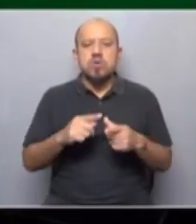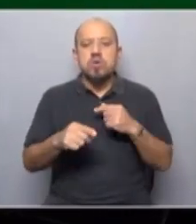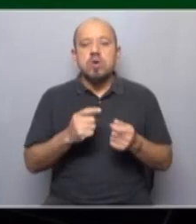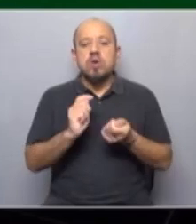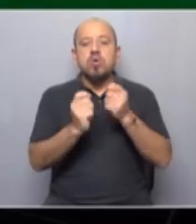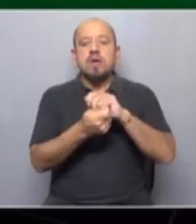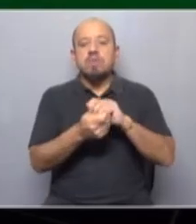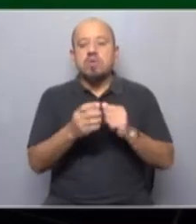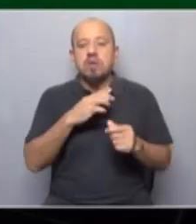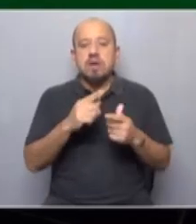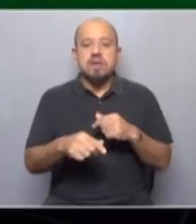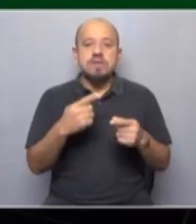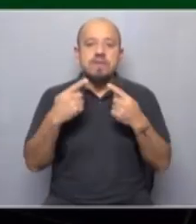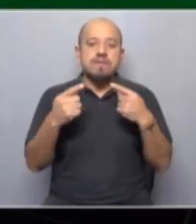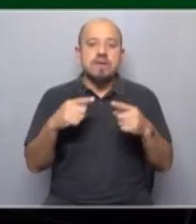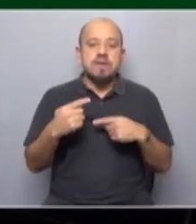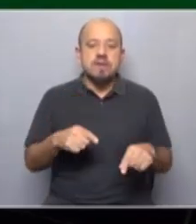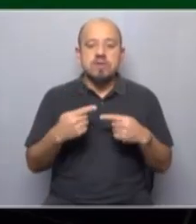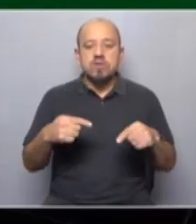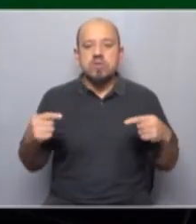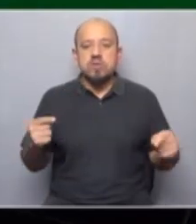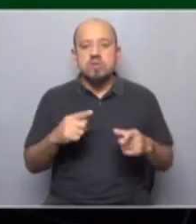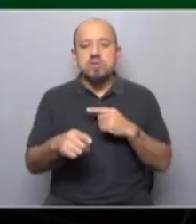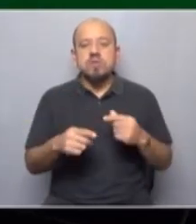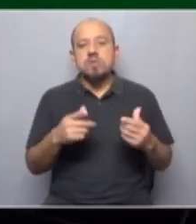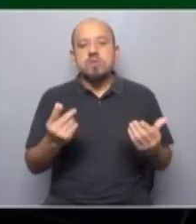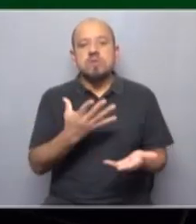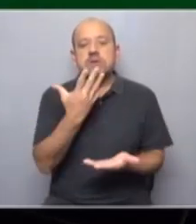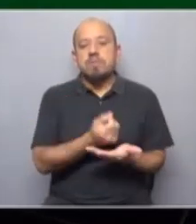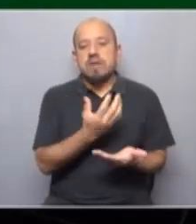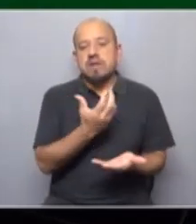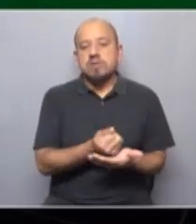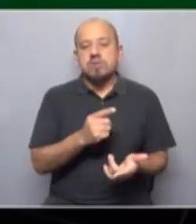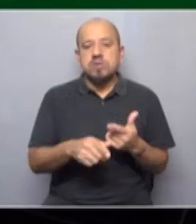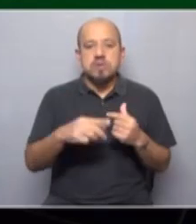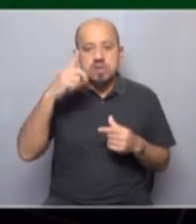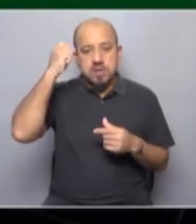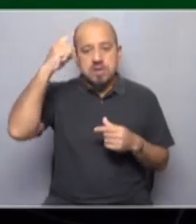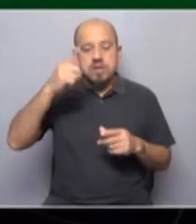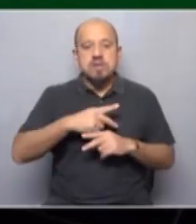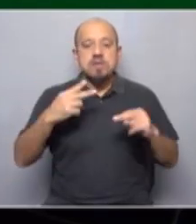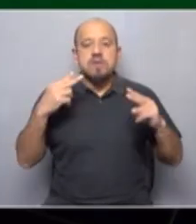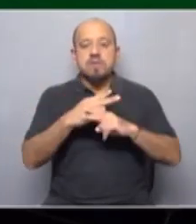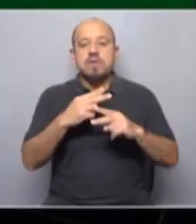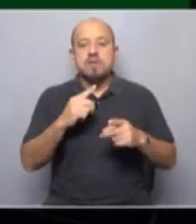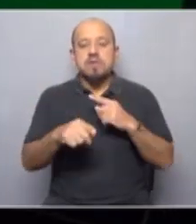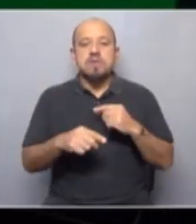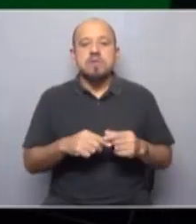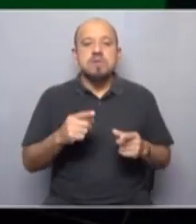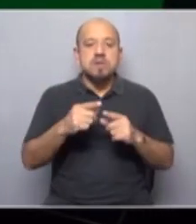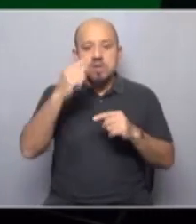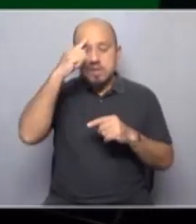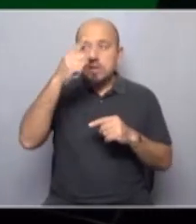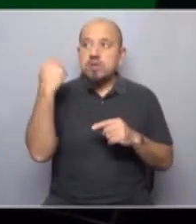cambios que imponen diferentes cosas. Por ejemplo, las plataformas tecnológicas, la inteligencia artificial y también la transnacionalización